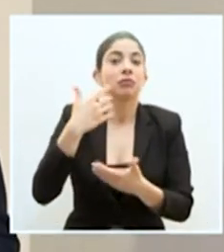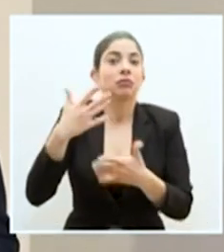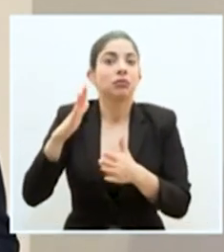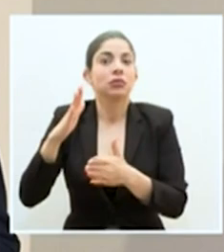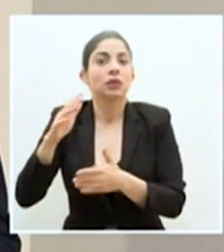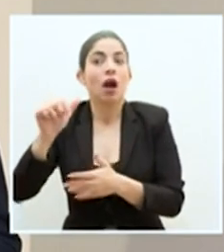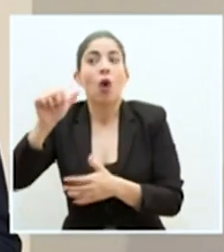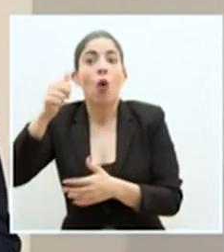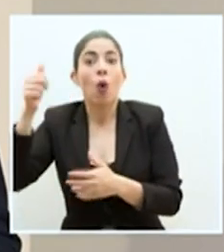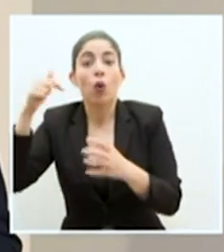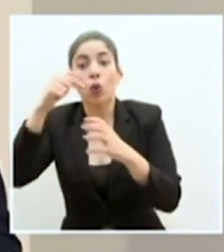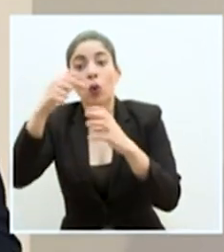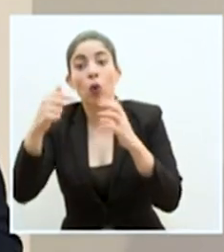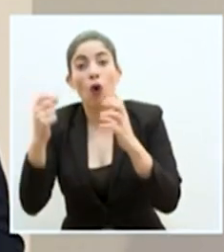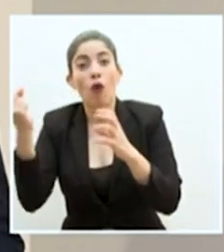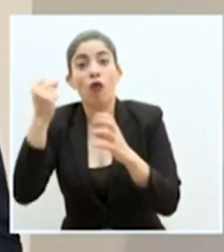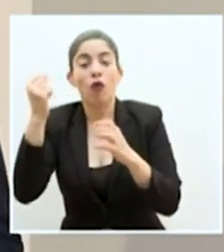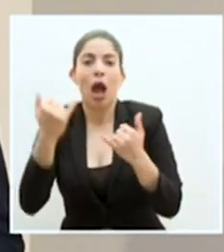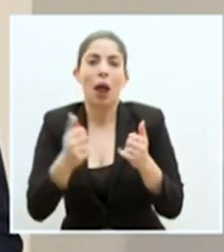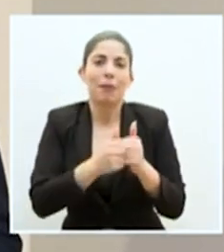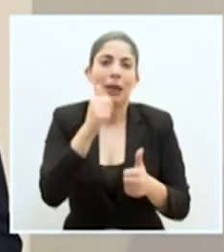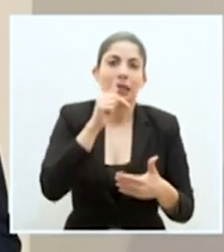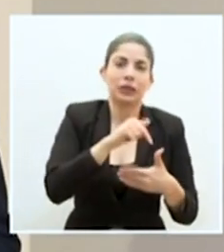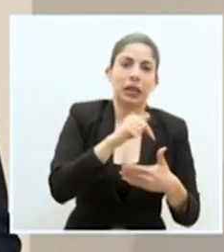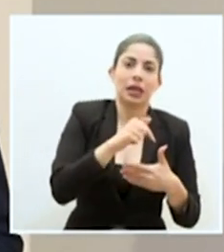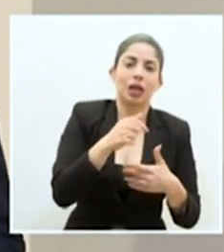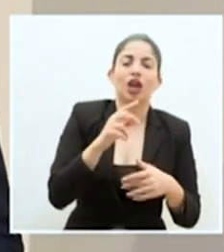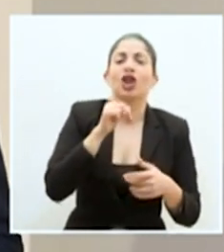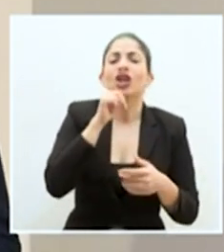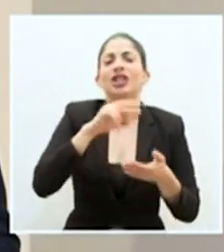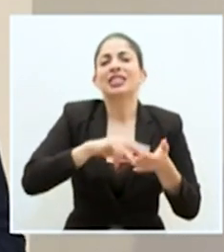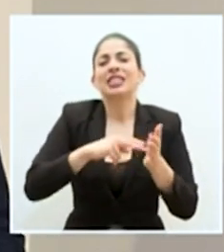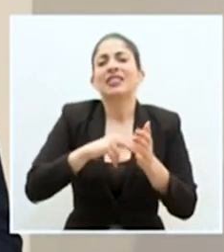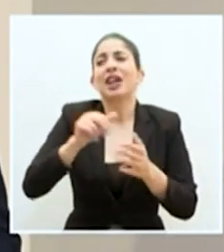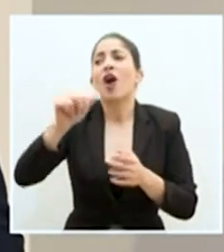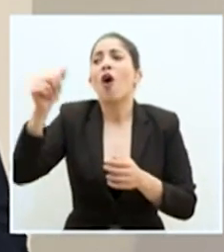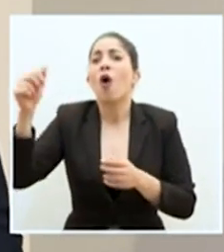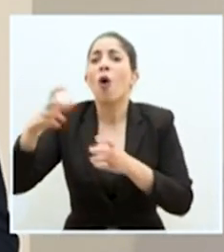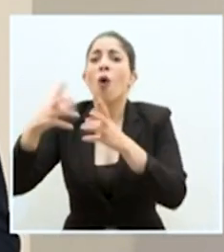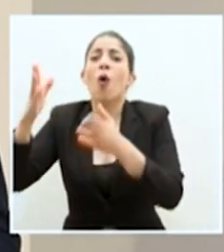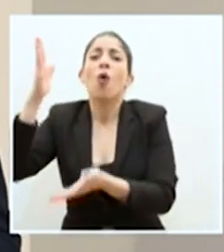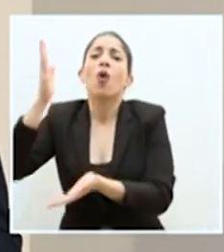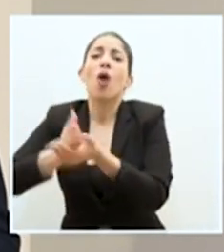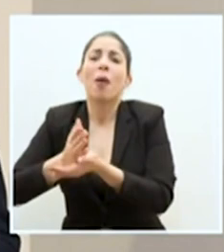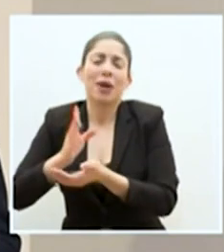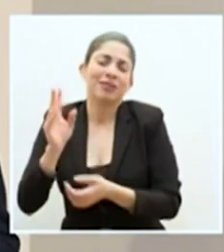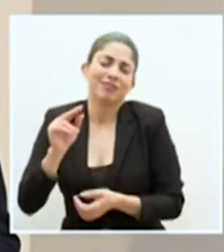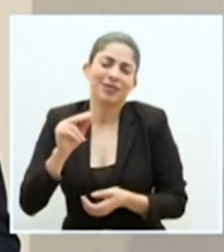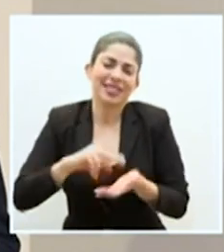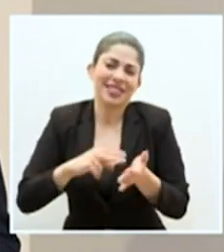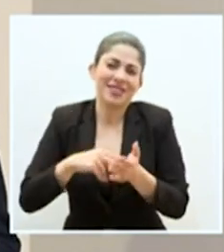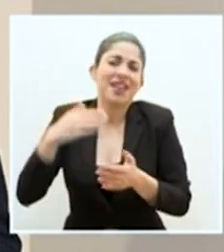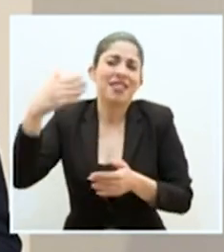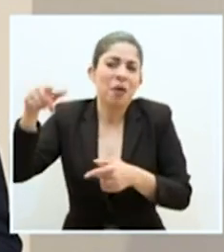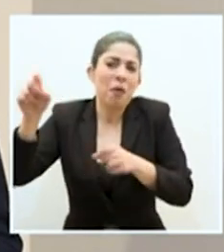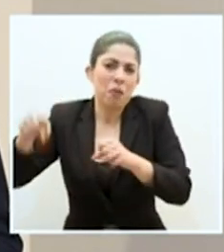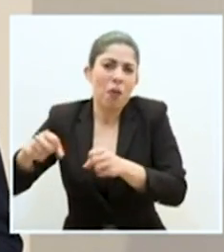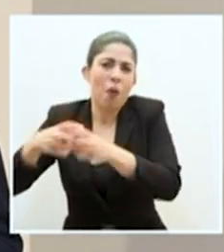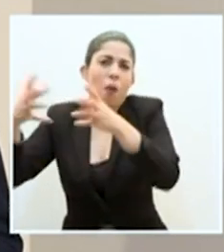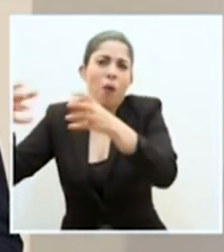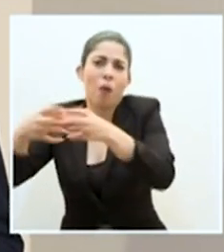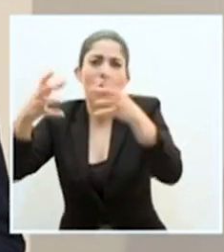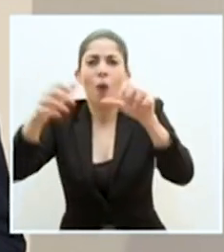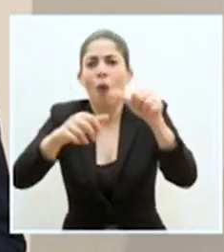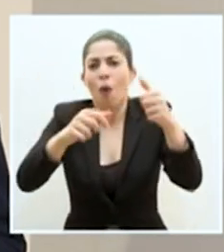en otros lados, aunque no podemos jamás decir que ya en otros lados no va haber segundas olas y que pueden recobrar fuerza y que eso también puede